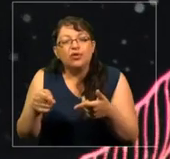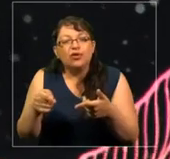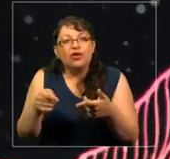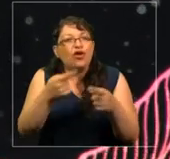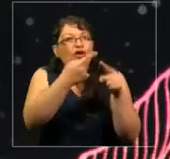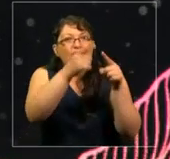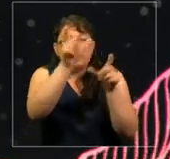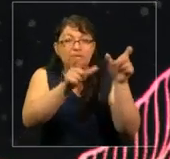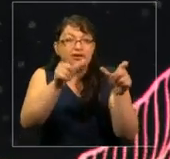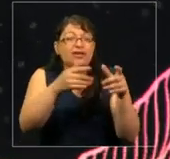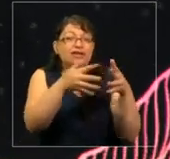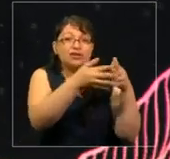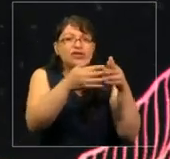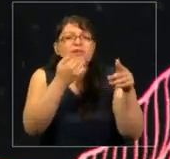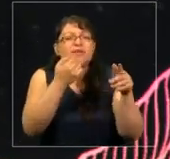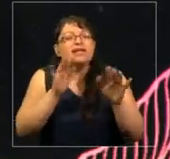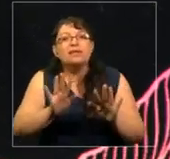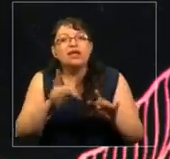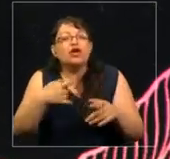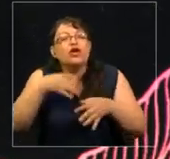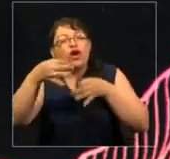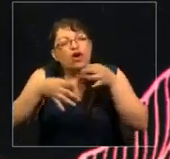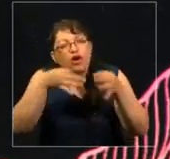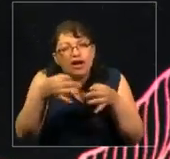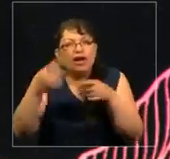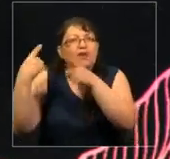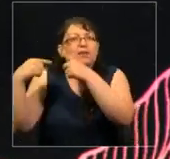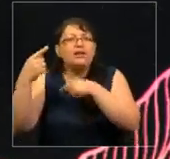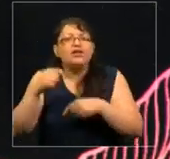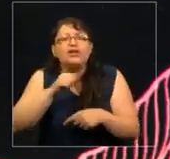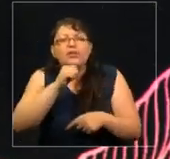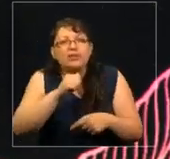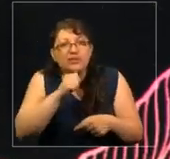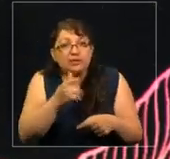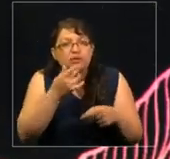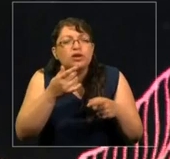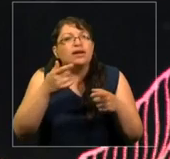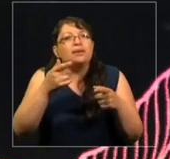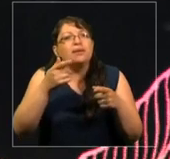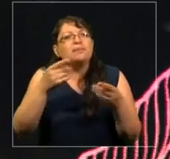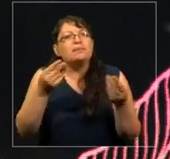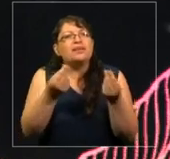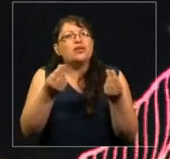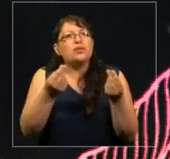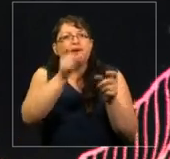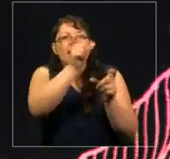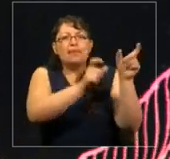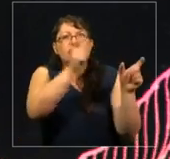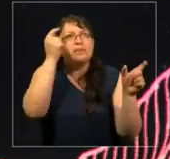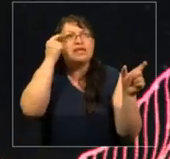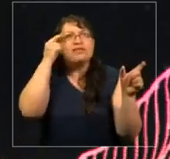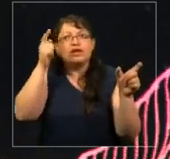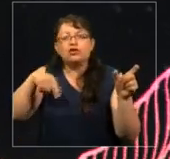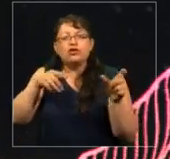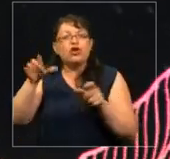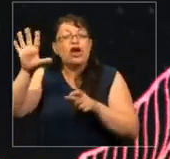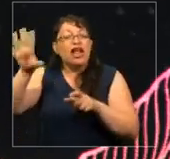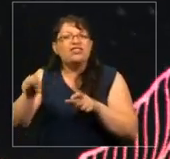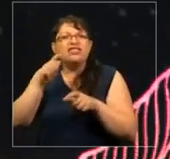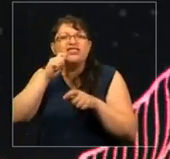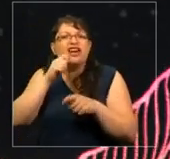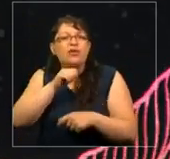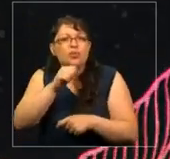en Estados Unidos esperaba que yo les contara de la pobreza, porque parecía que ser africano significaba ser pobre. Ser